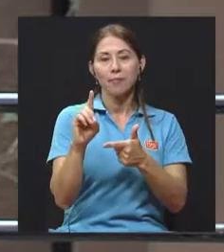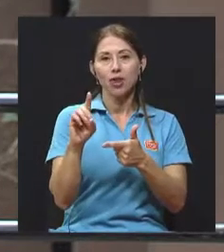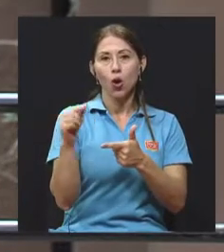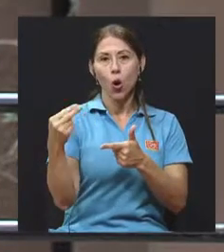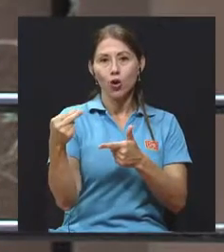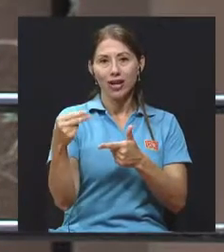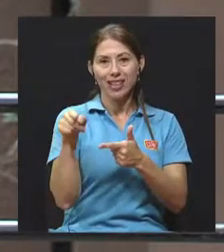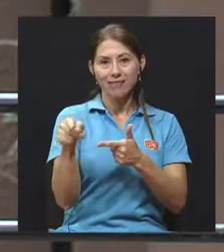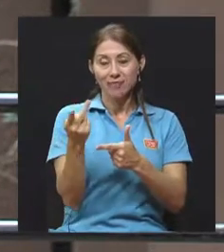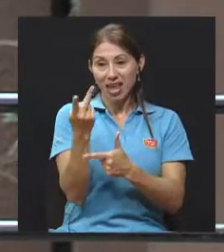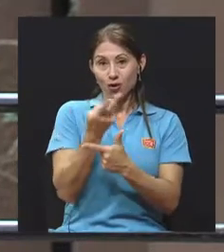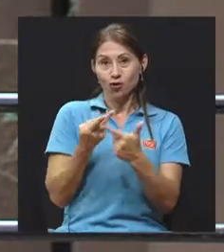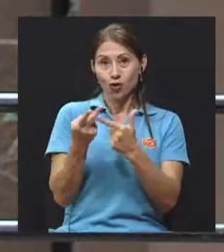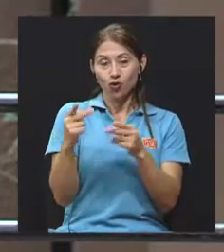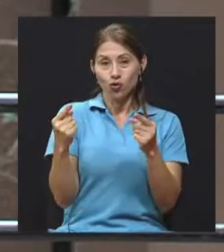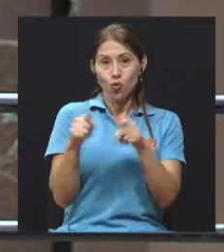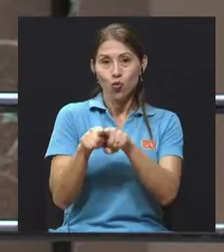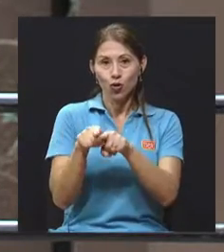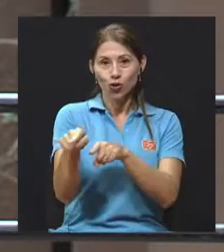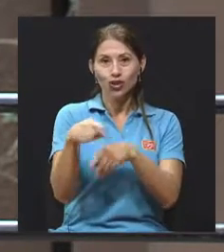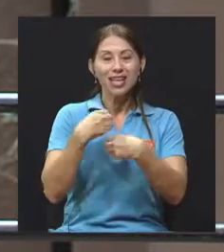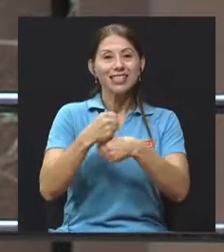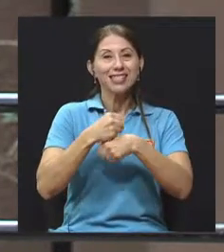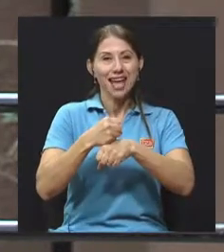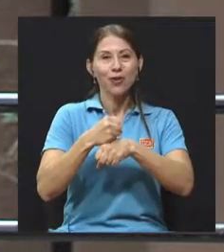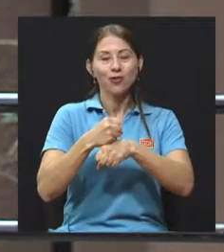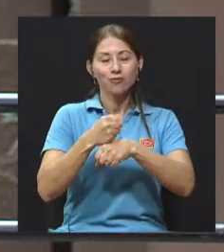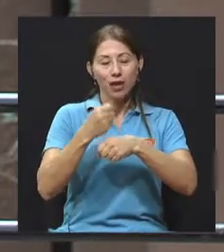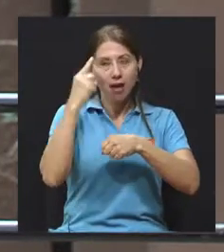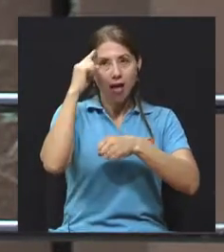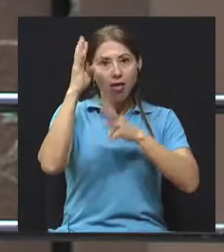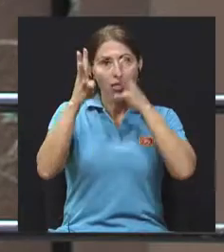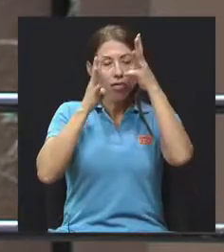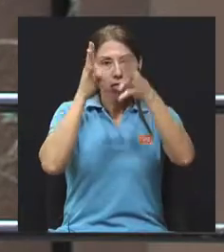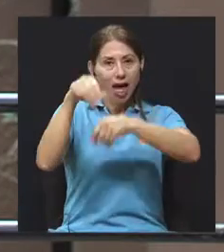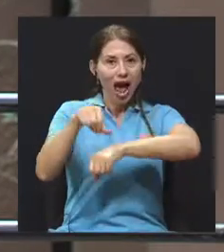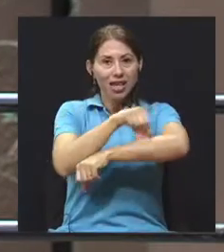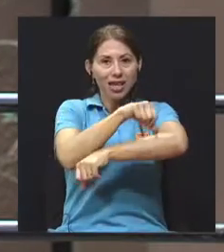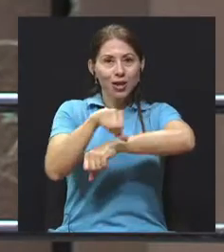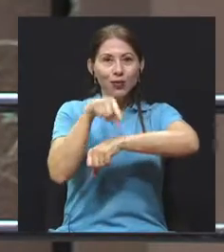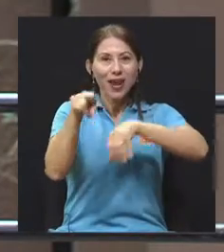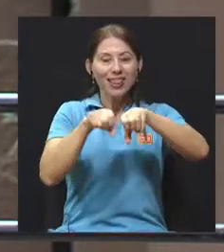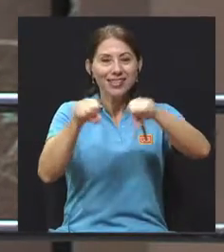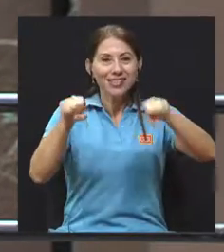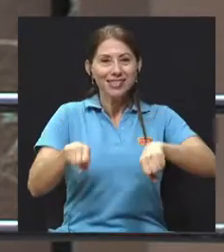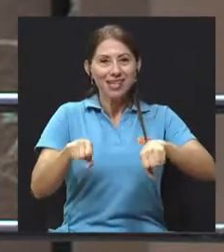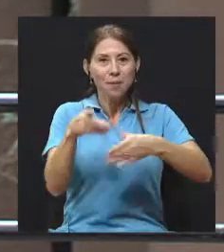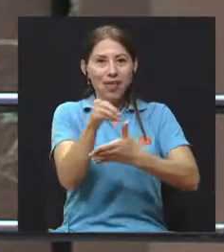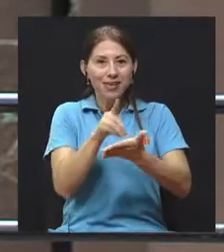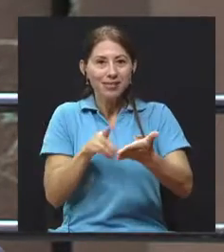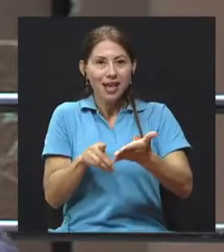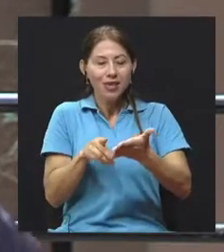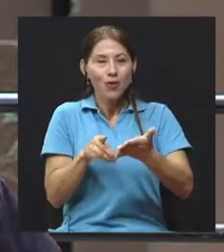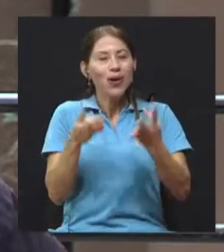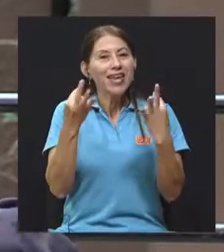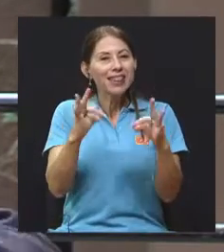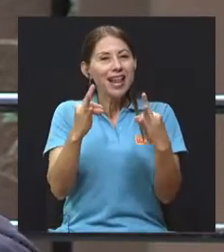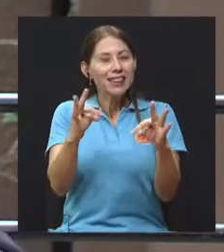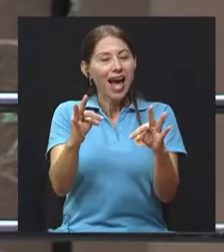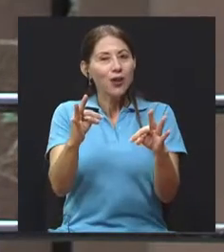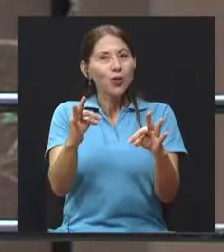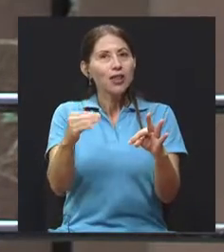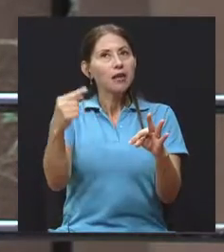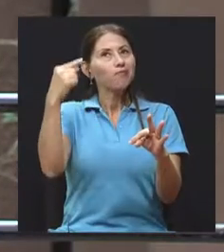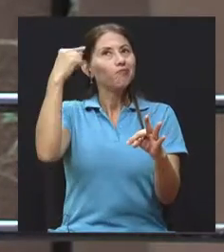que juntos hicieron la arquitectura de este sistema y trataron de poner todos los puntos que tocan